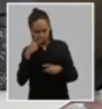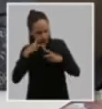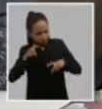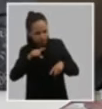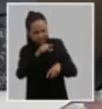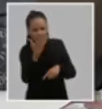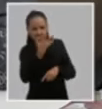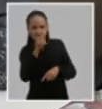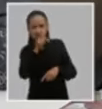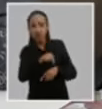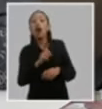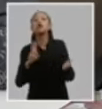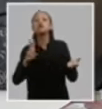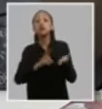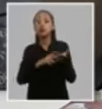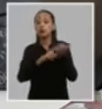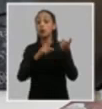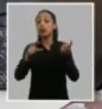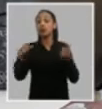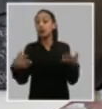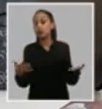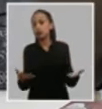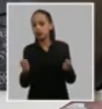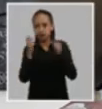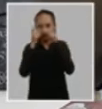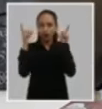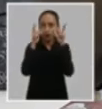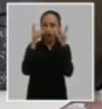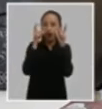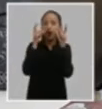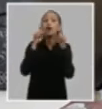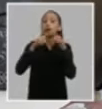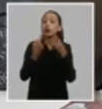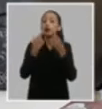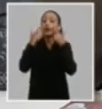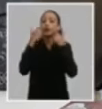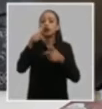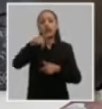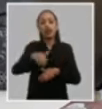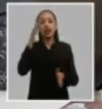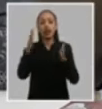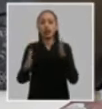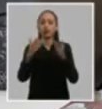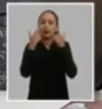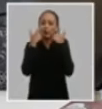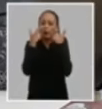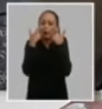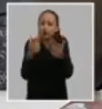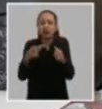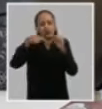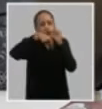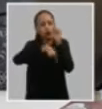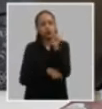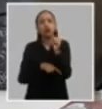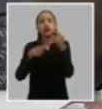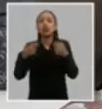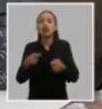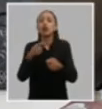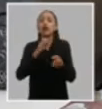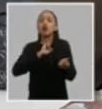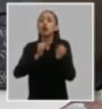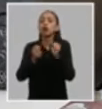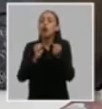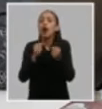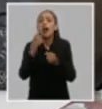tenemos que entrar en una etapa más profunda con más rigor de atención de evaluación de seguimiento de